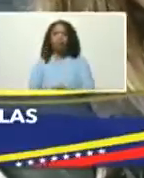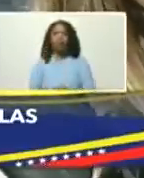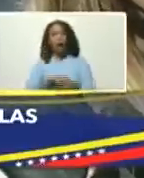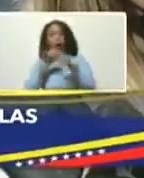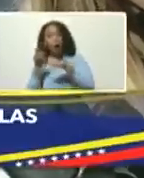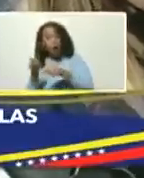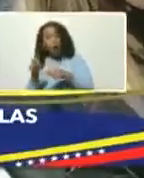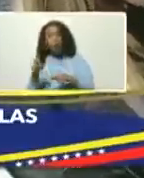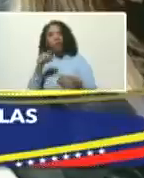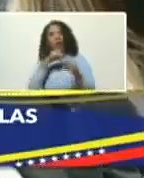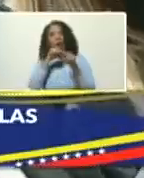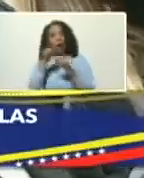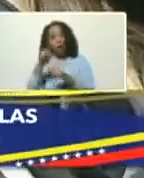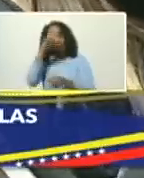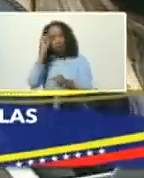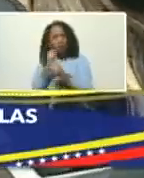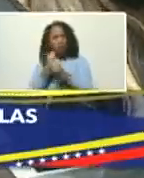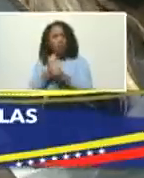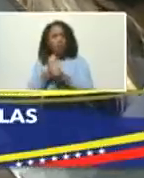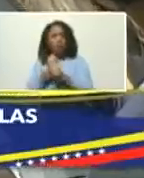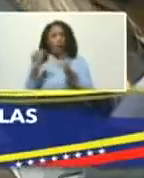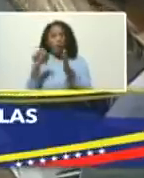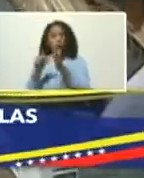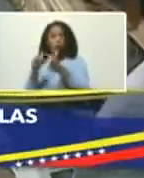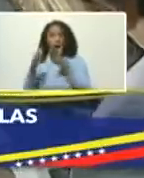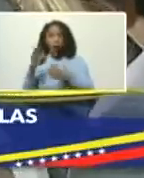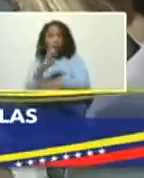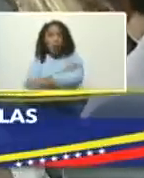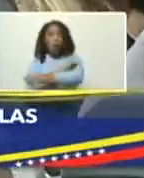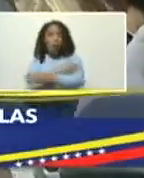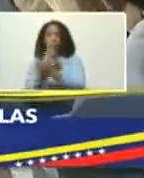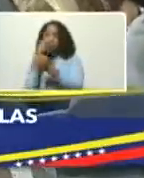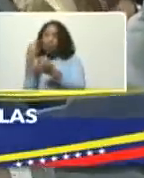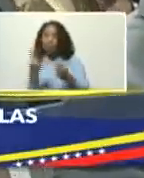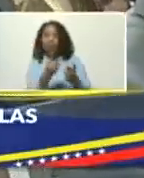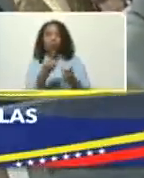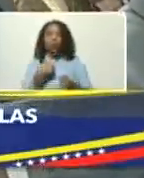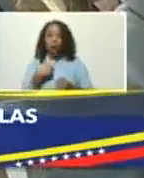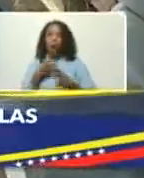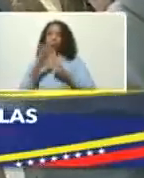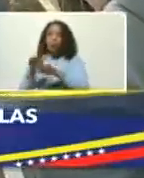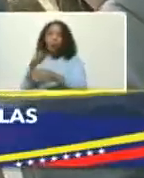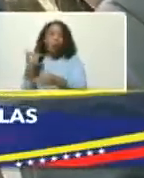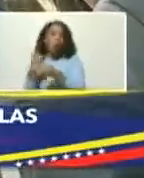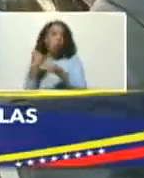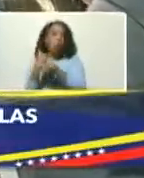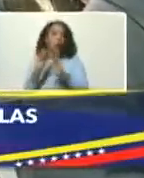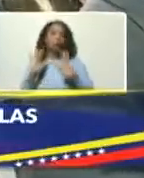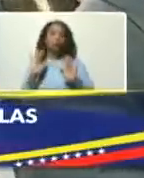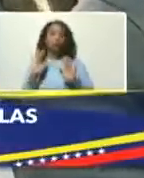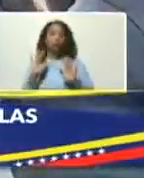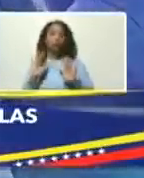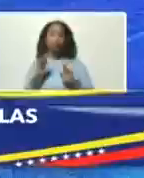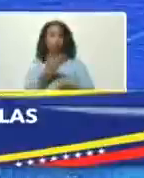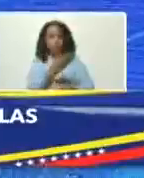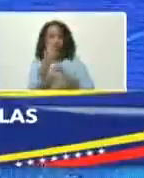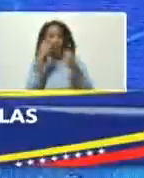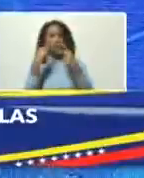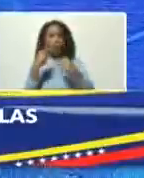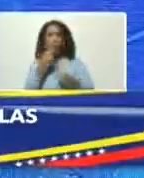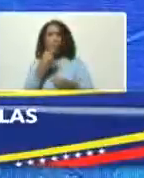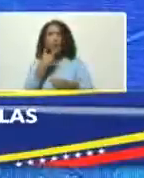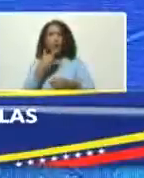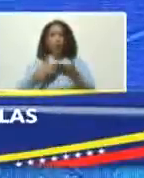allí allí y donde ha ganado la oposición bienvenidos le tiendo las manos fíjense ustedes que bonita